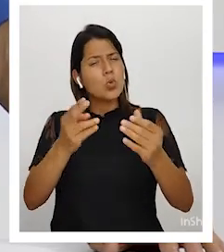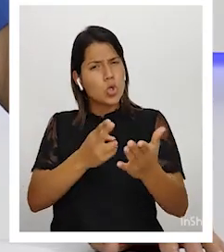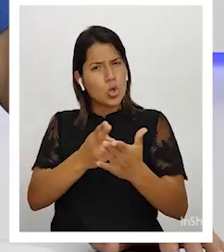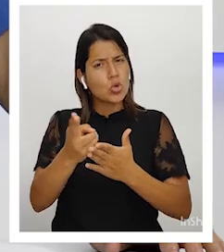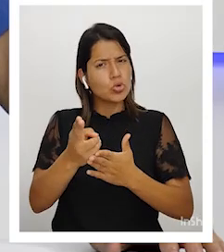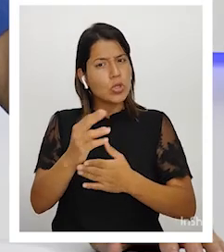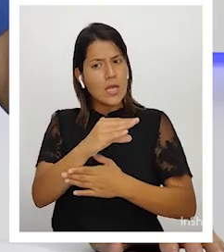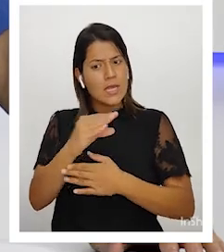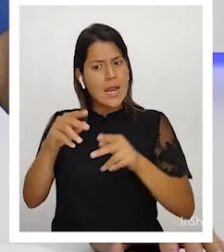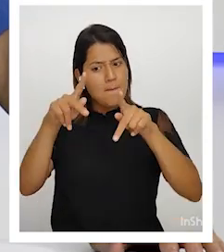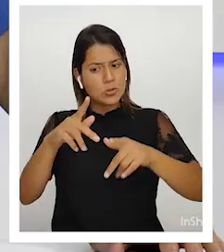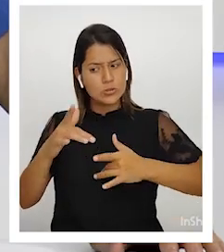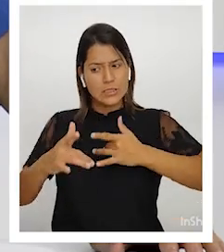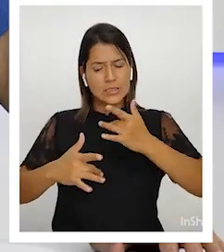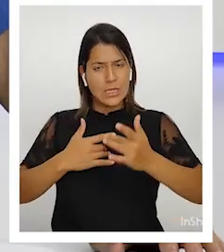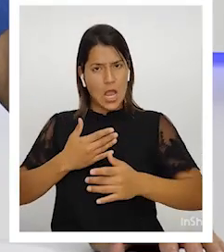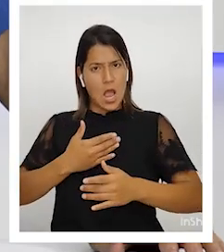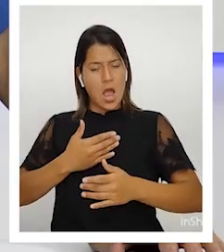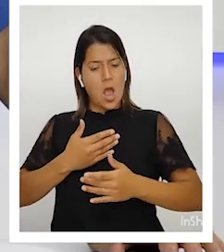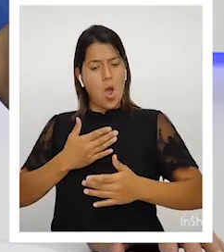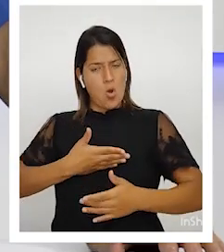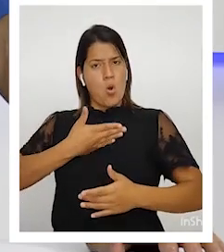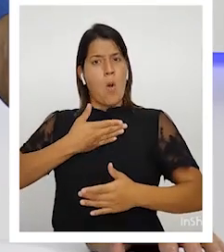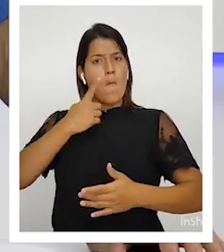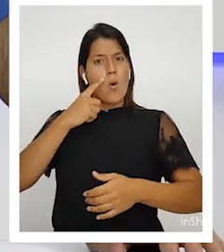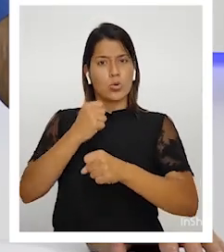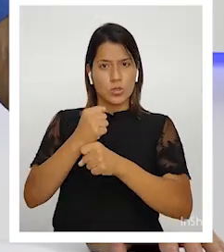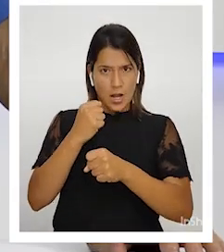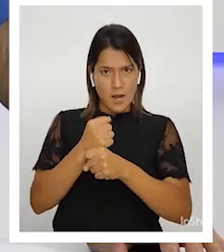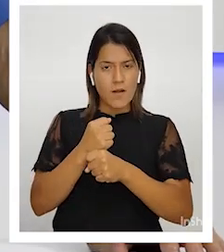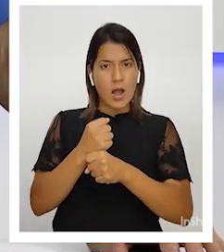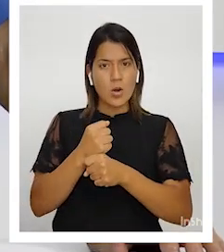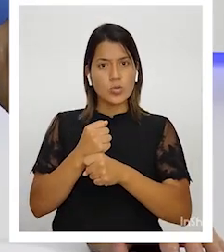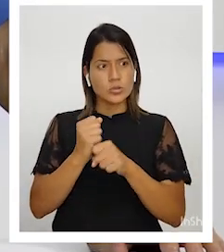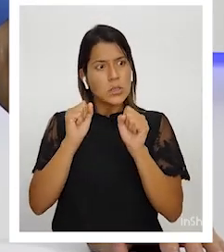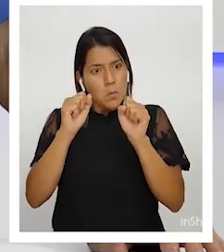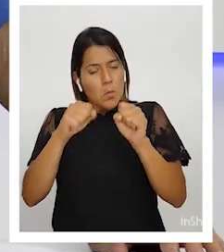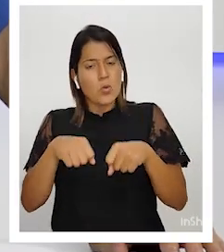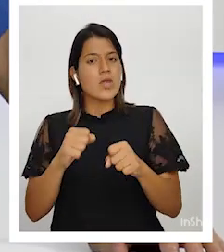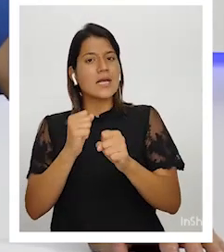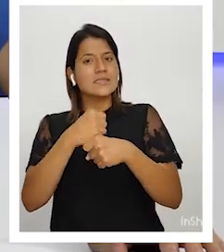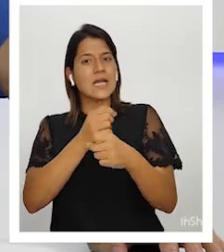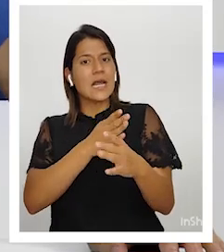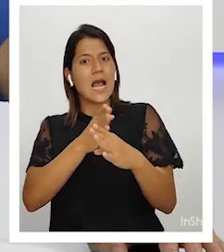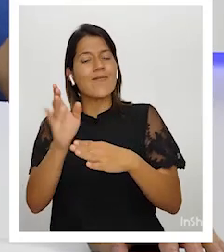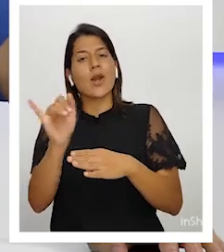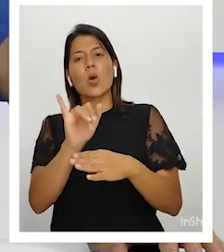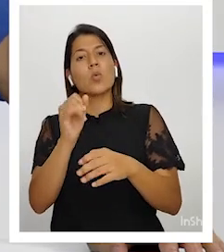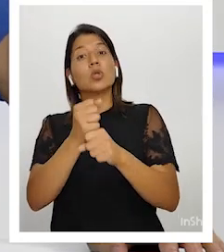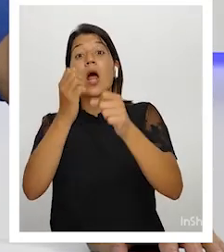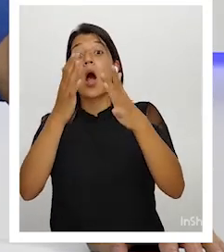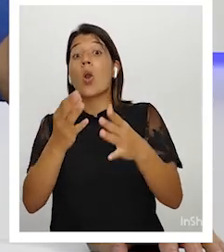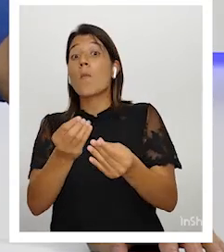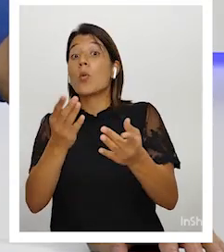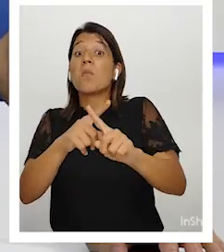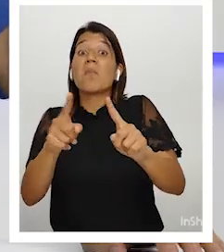orgulloso de su trabajo. Se podía hacer una carrera como empleado público. Eso después se cambió.